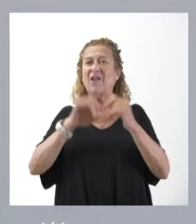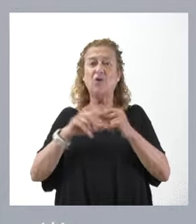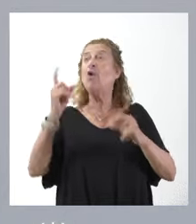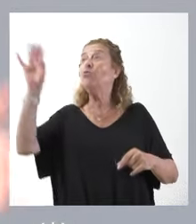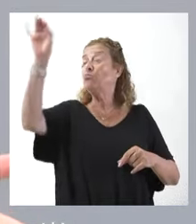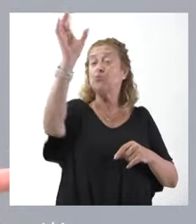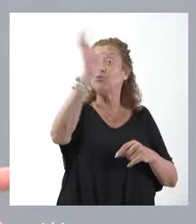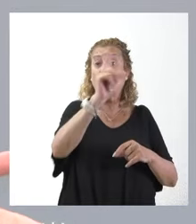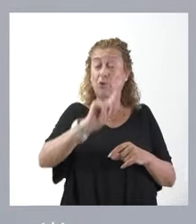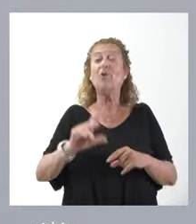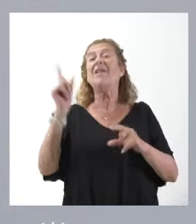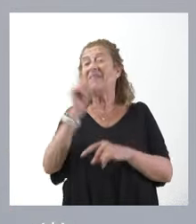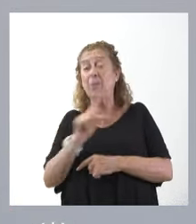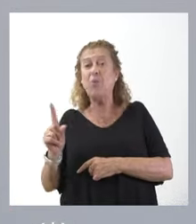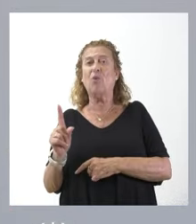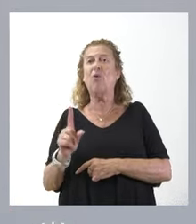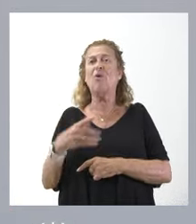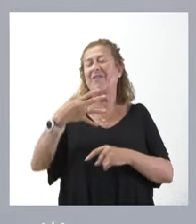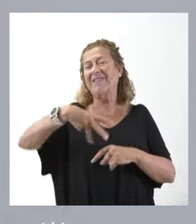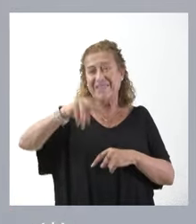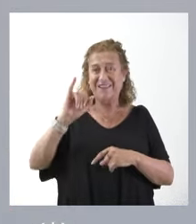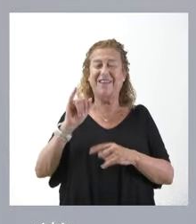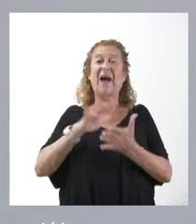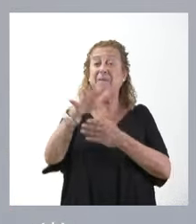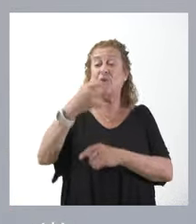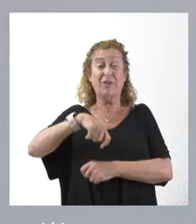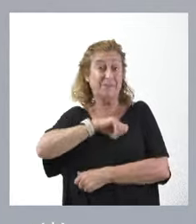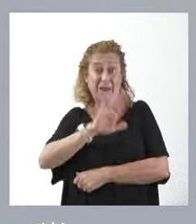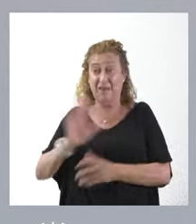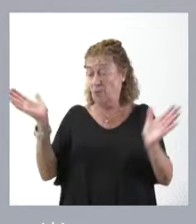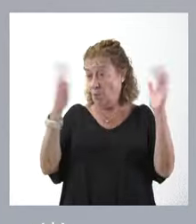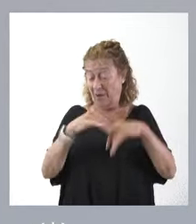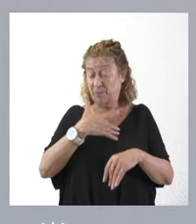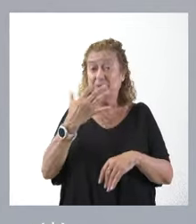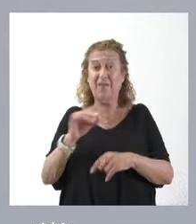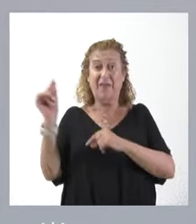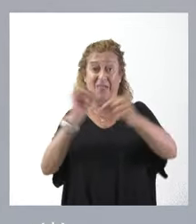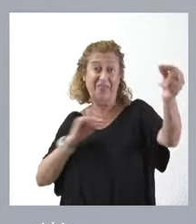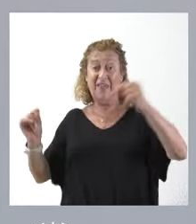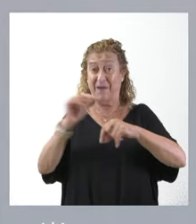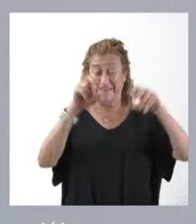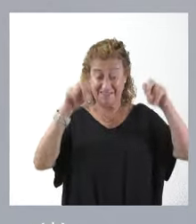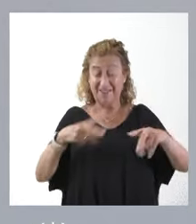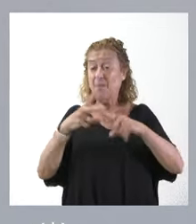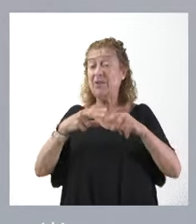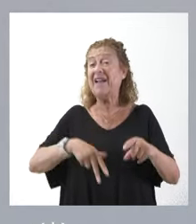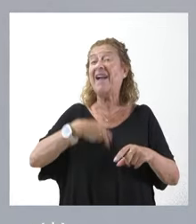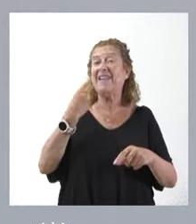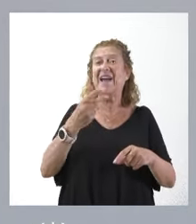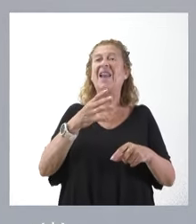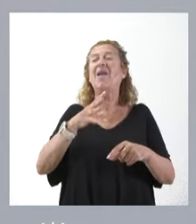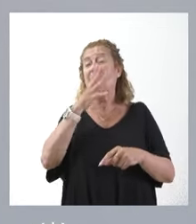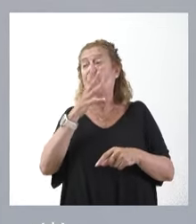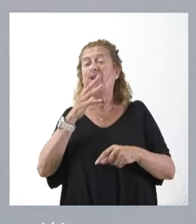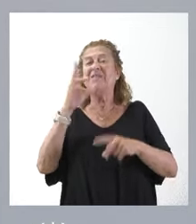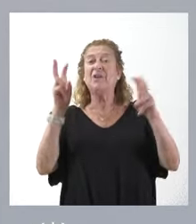autónomas y tampoco ha ocurrido esto ni siquiera en el ámbito nacional, donde no ha habido esta posibilidad de ese debate de política general sobre el estado de